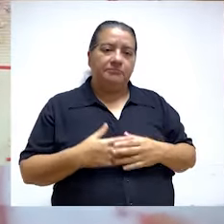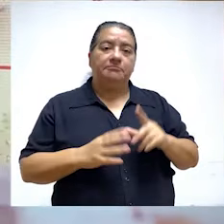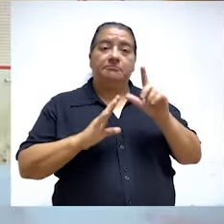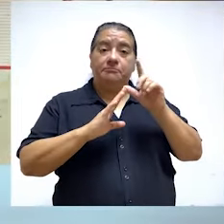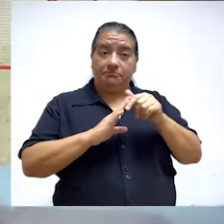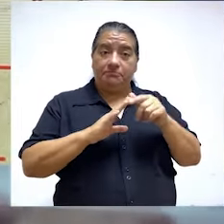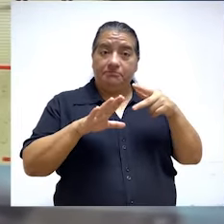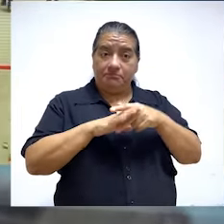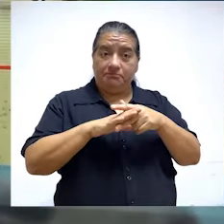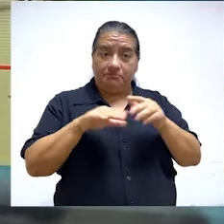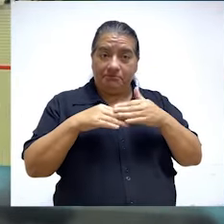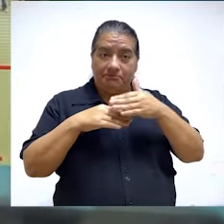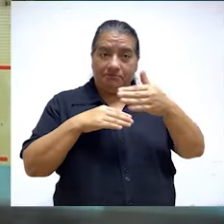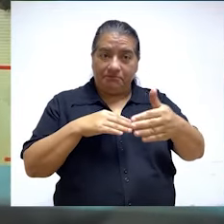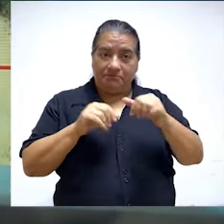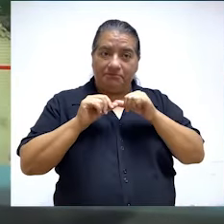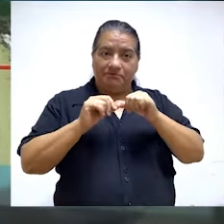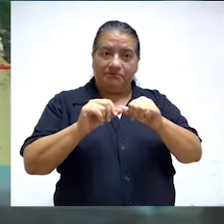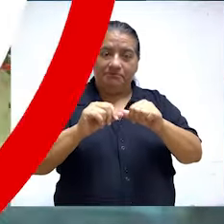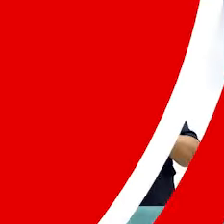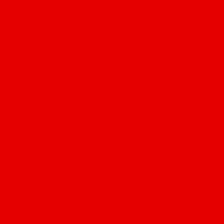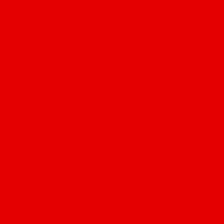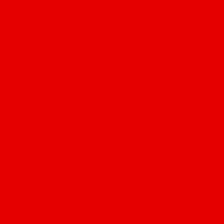Quédense con nosotros, regresamos después de una pausa.